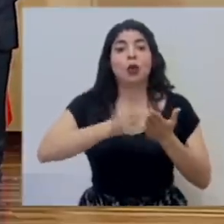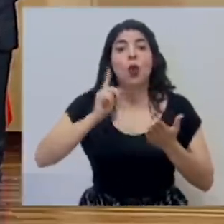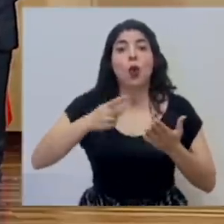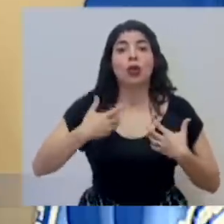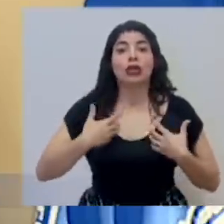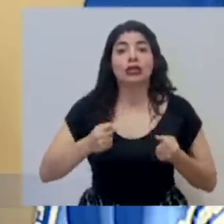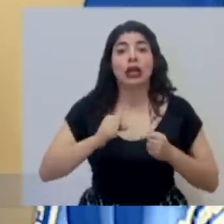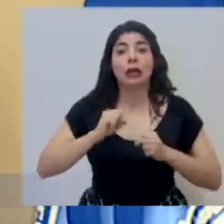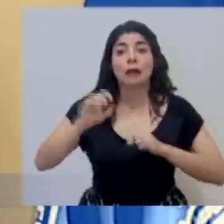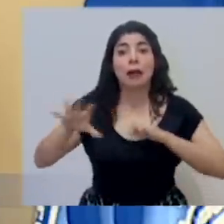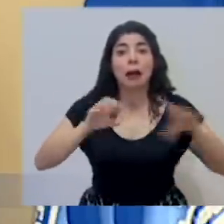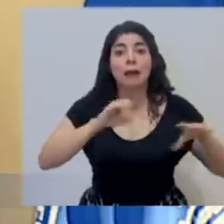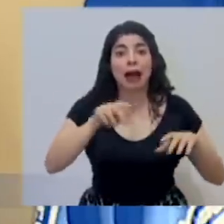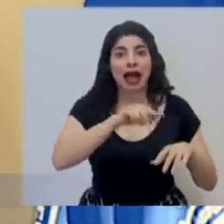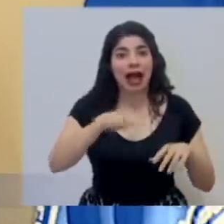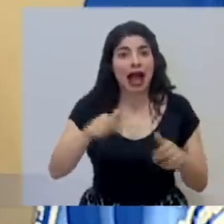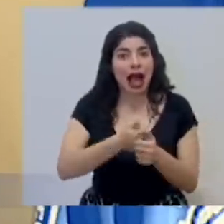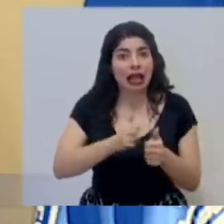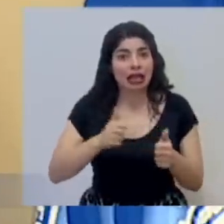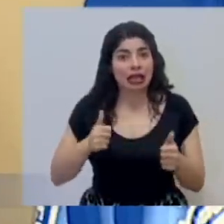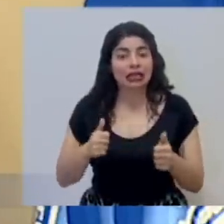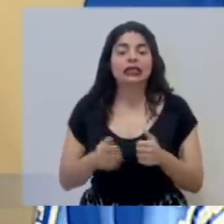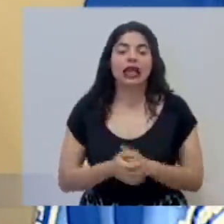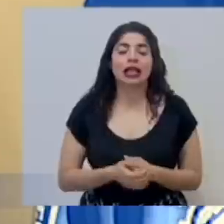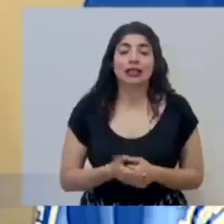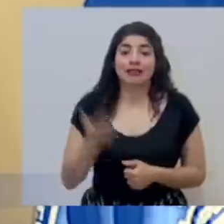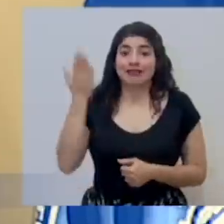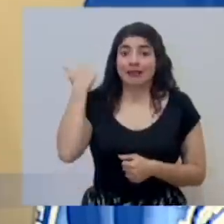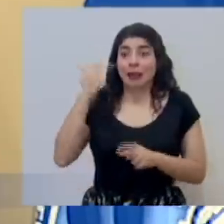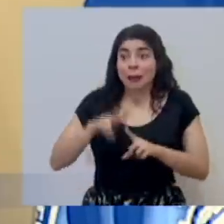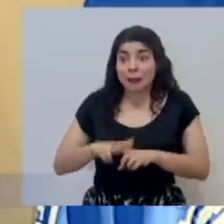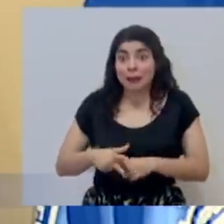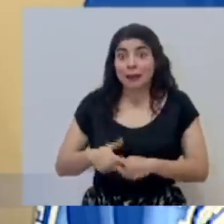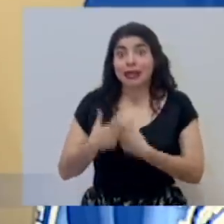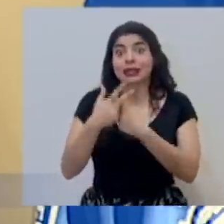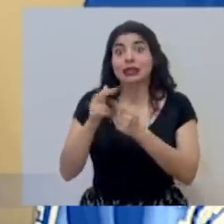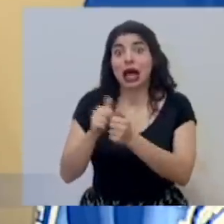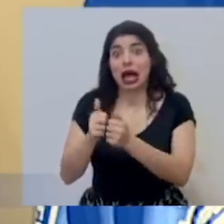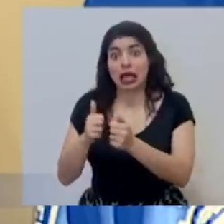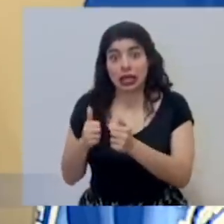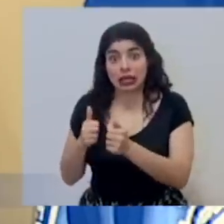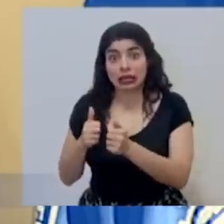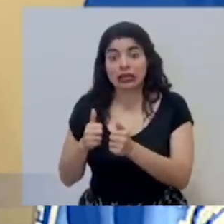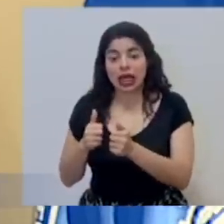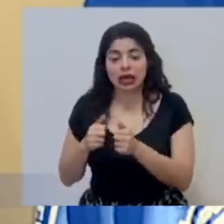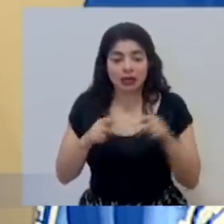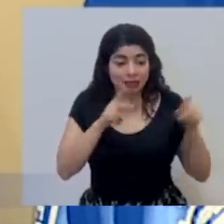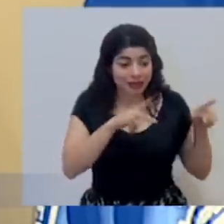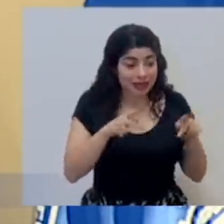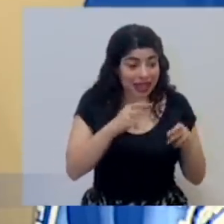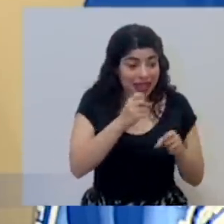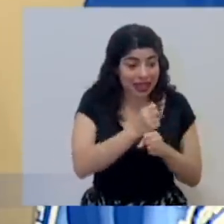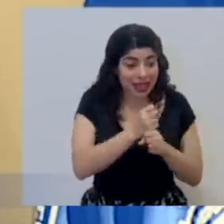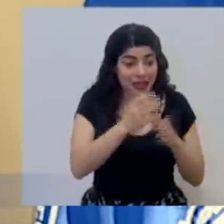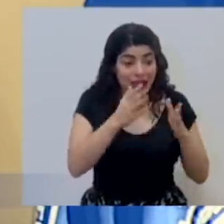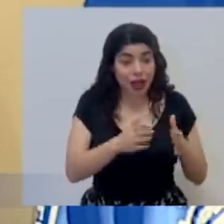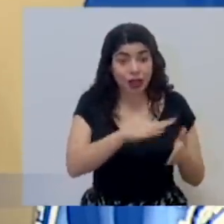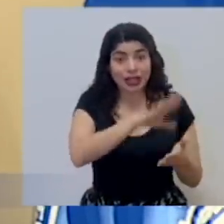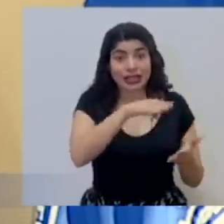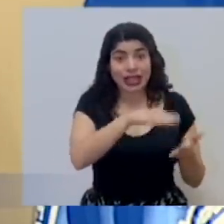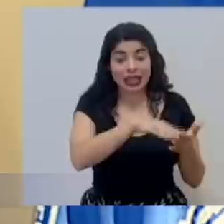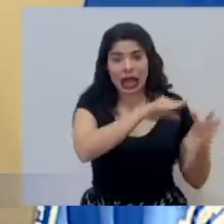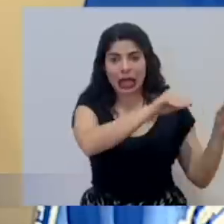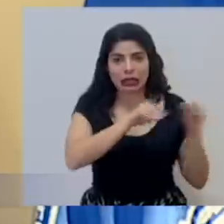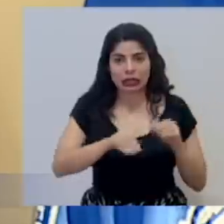órdenes sanitarias, hemos estado trabajando desde que tuvimos el rezago, haciendo un redireccionamiento del personal de nivel